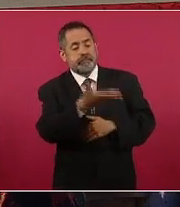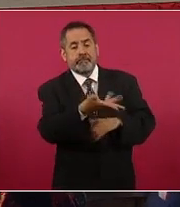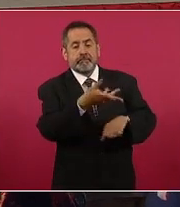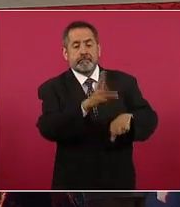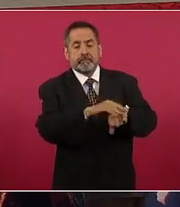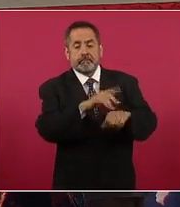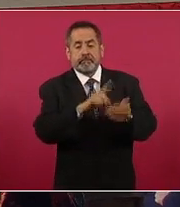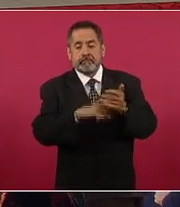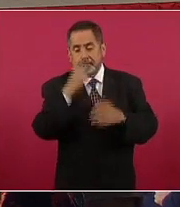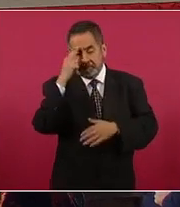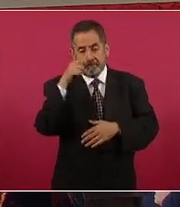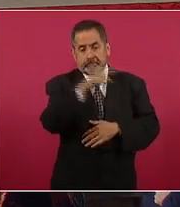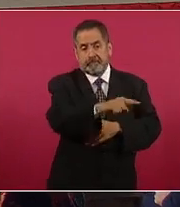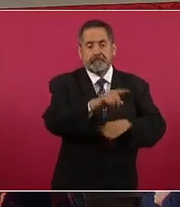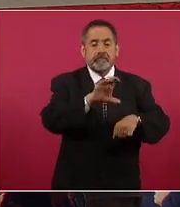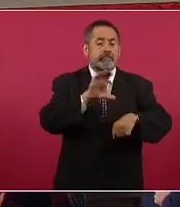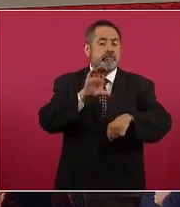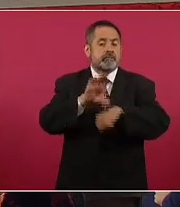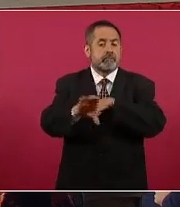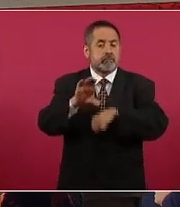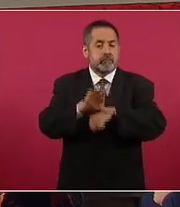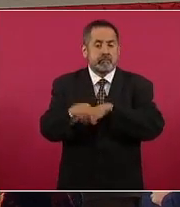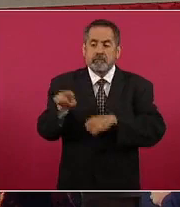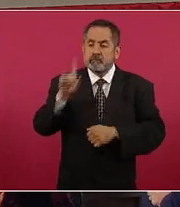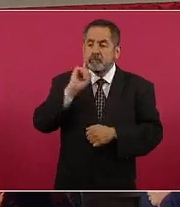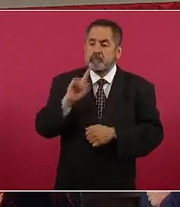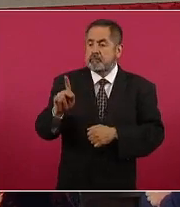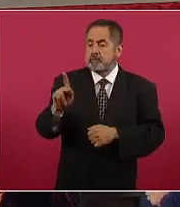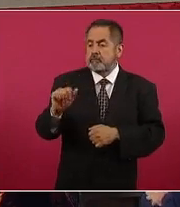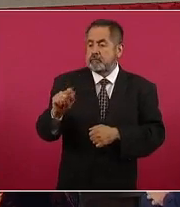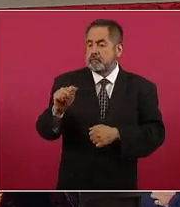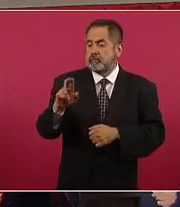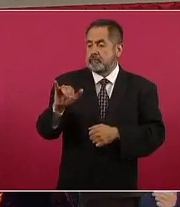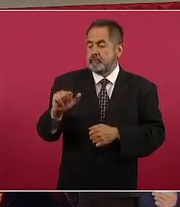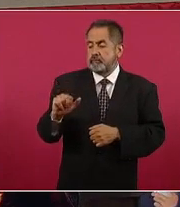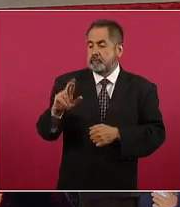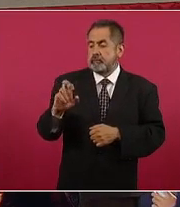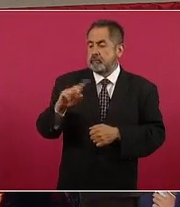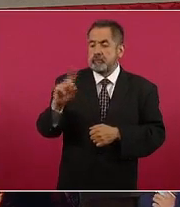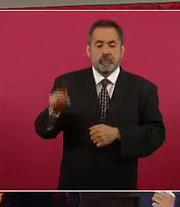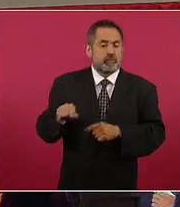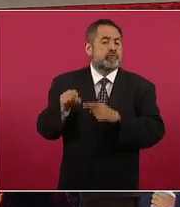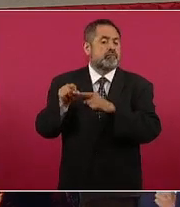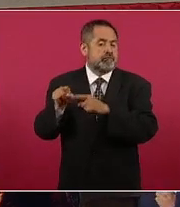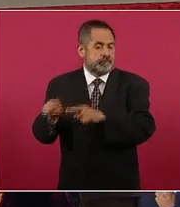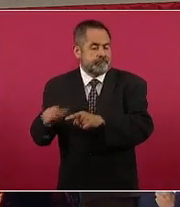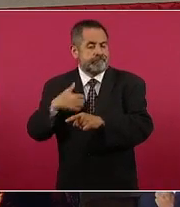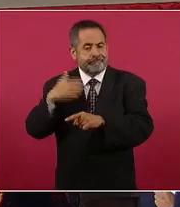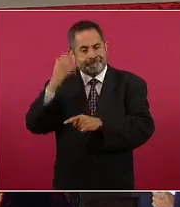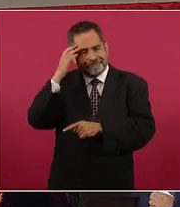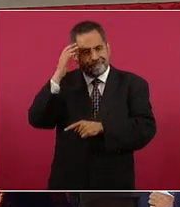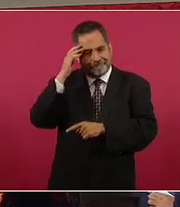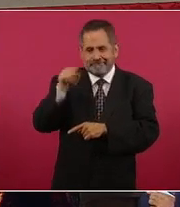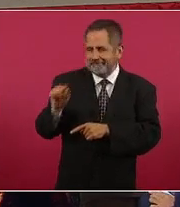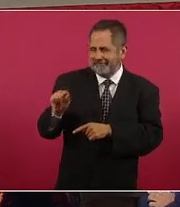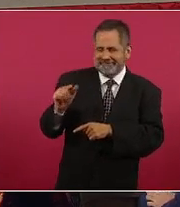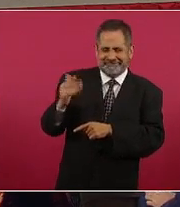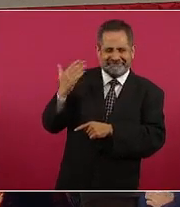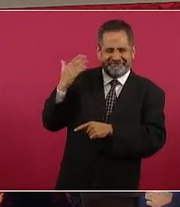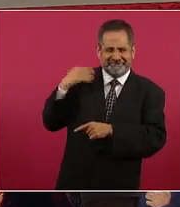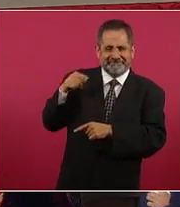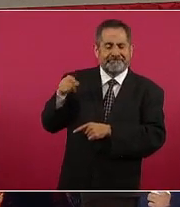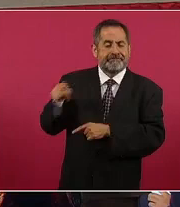en la persona de Patricia Ruiz Anchondo. Ustedes recordarán su último cargo más reciente,